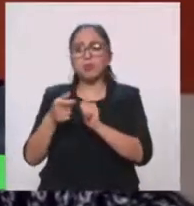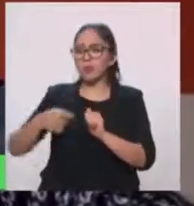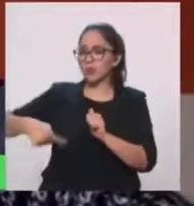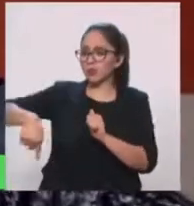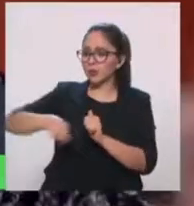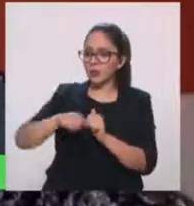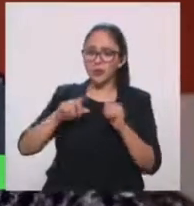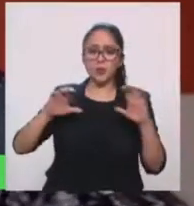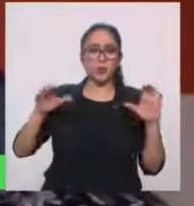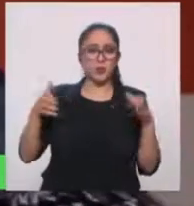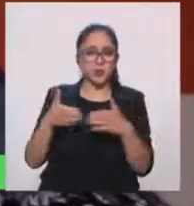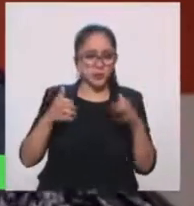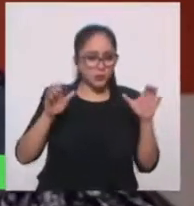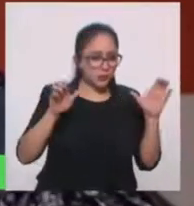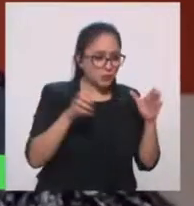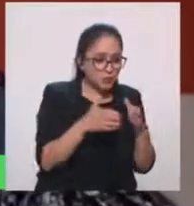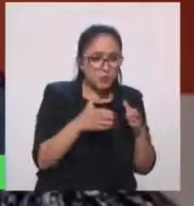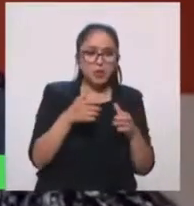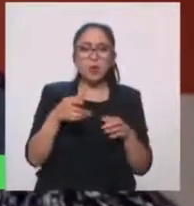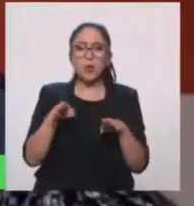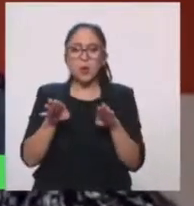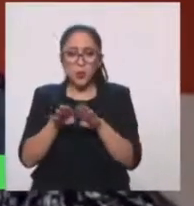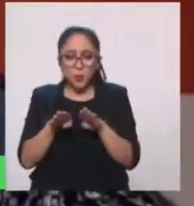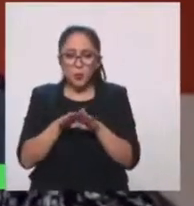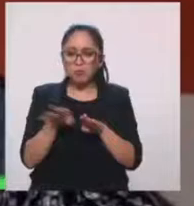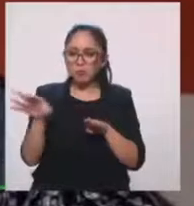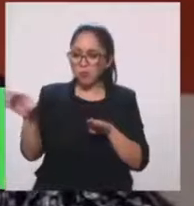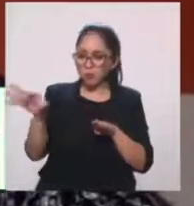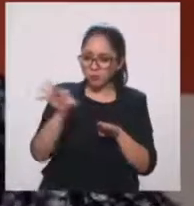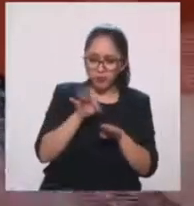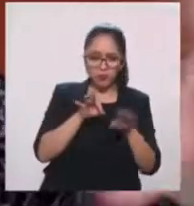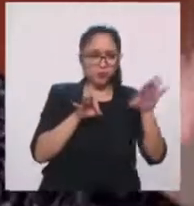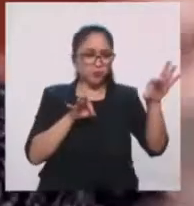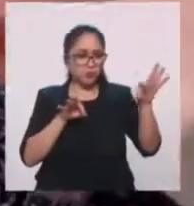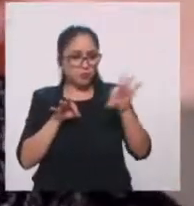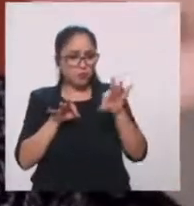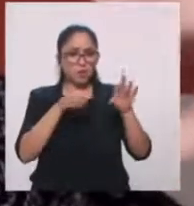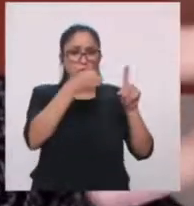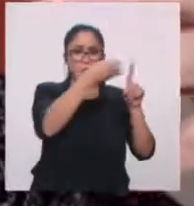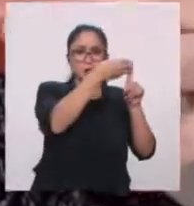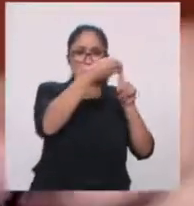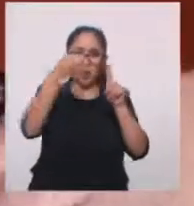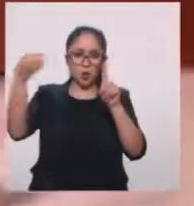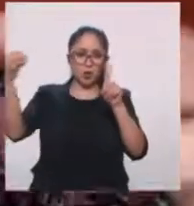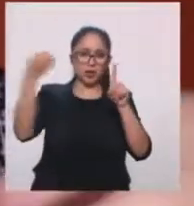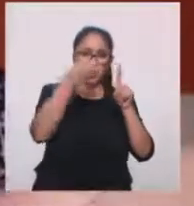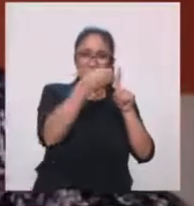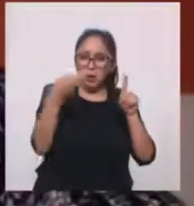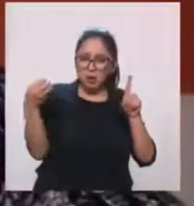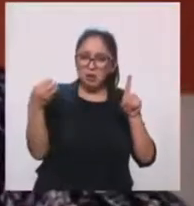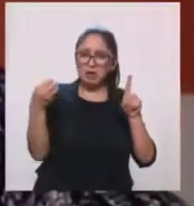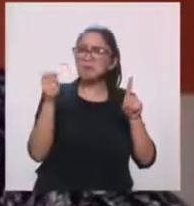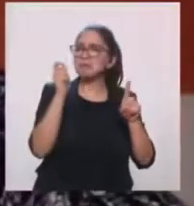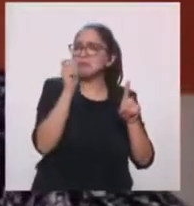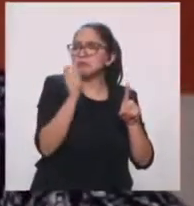para elegir como el orden, asociaciones como de las mismas figuras, que